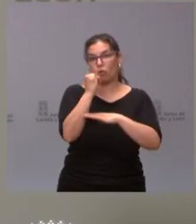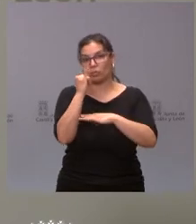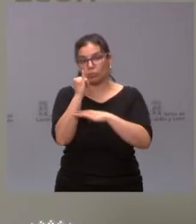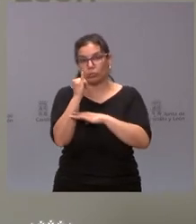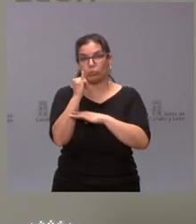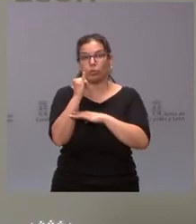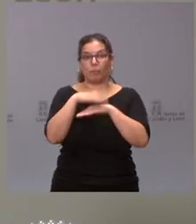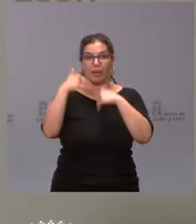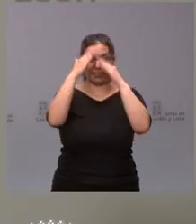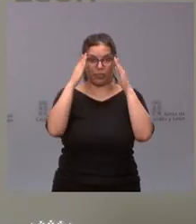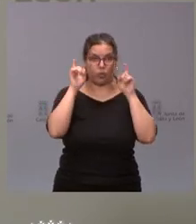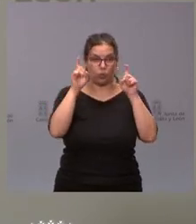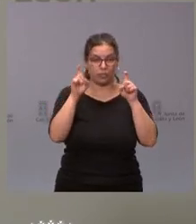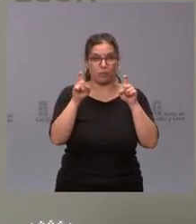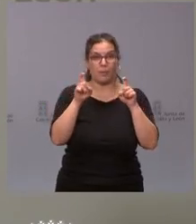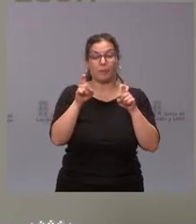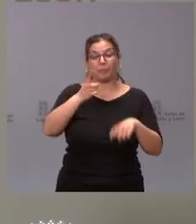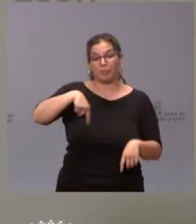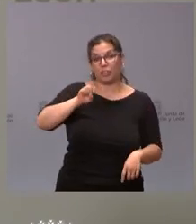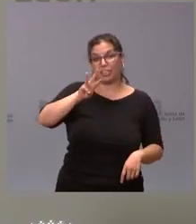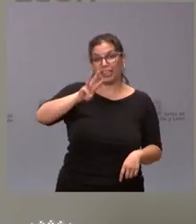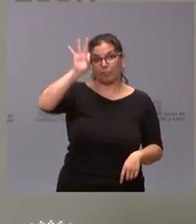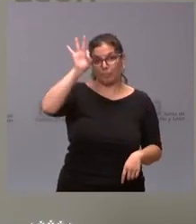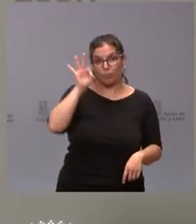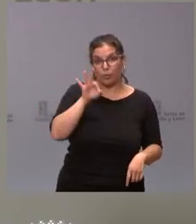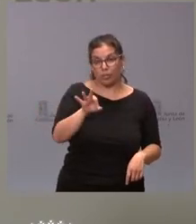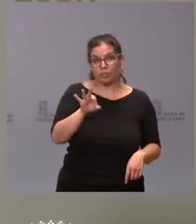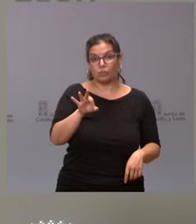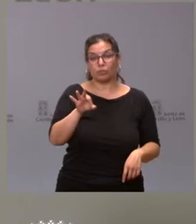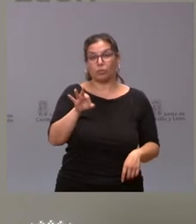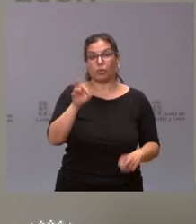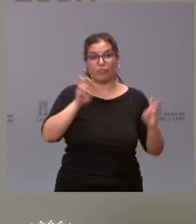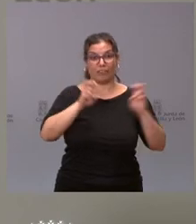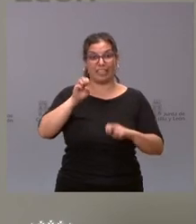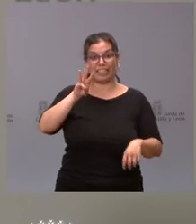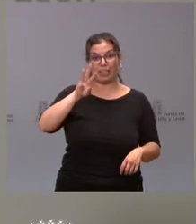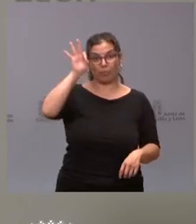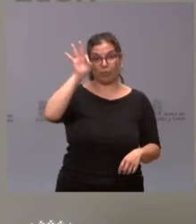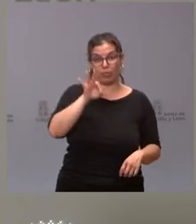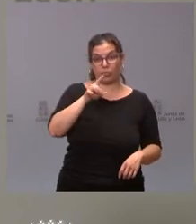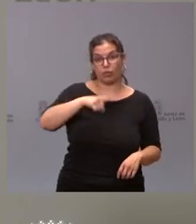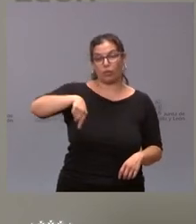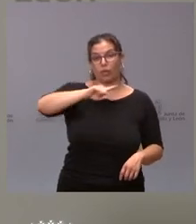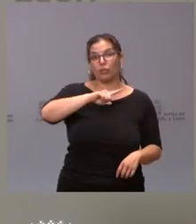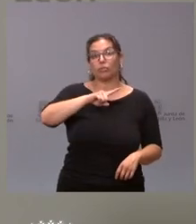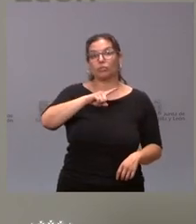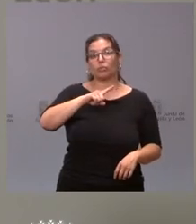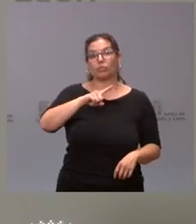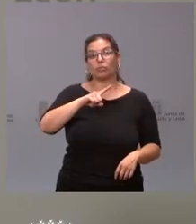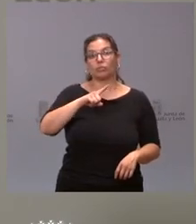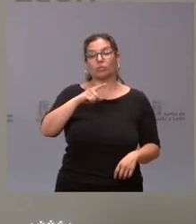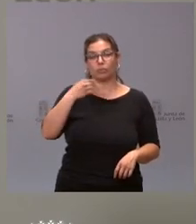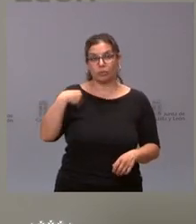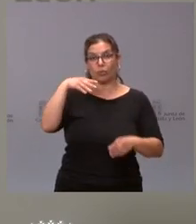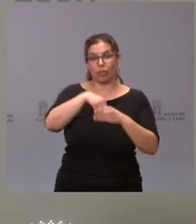recibir atención educativa. De hecho, el 13% de los que han venido son personas que están en el sistema